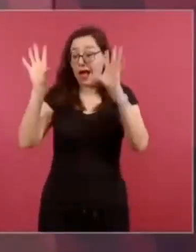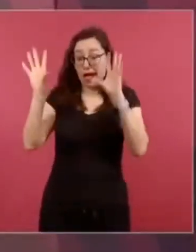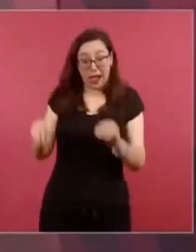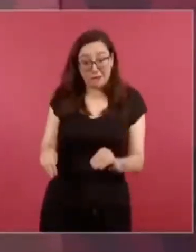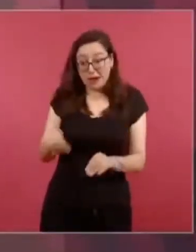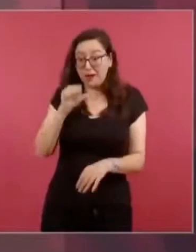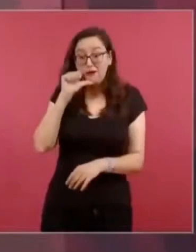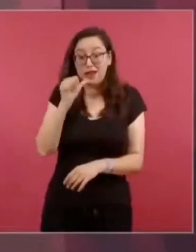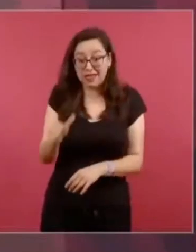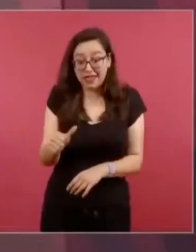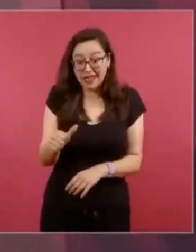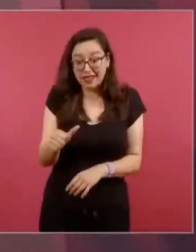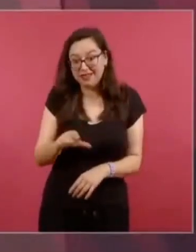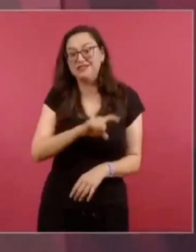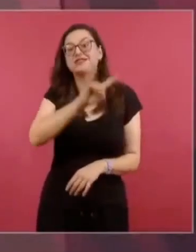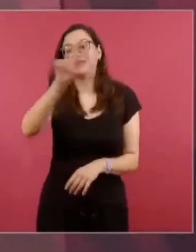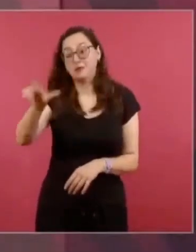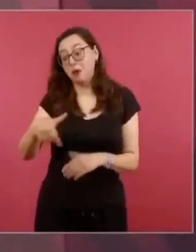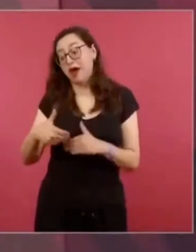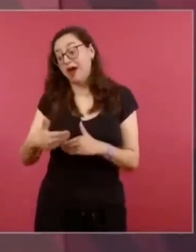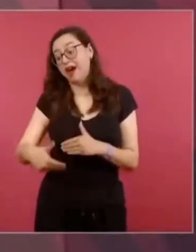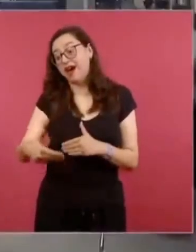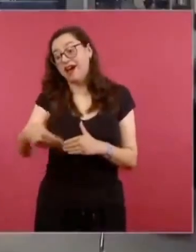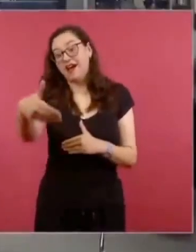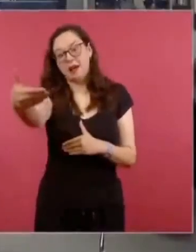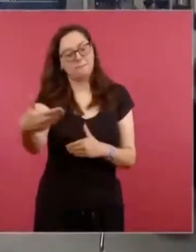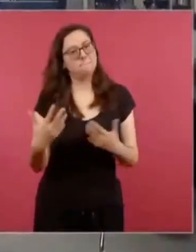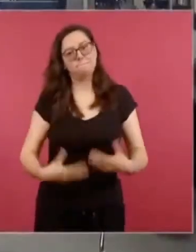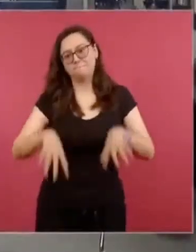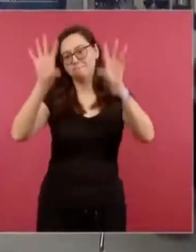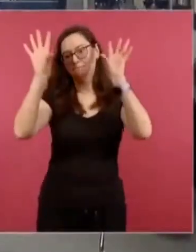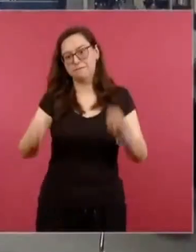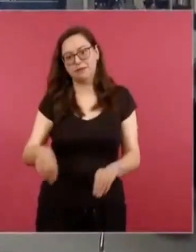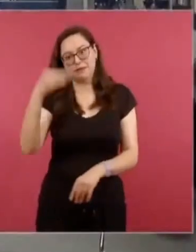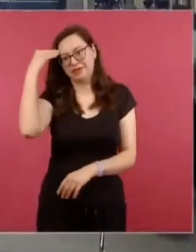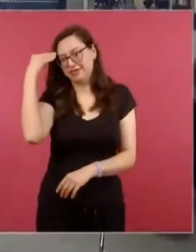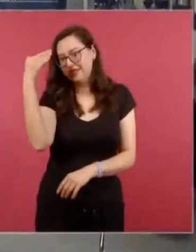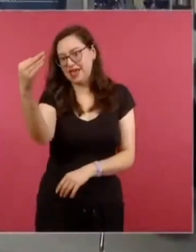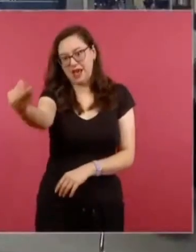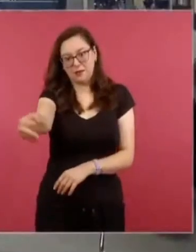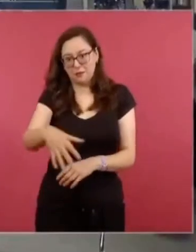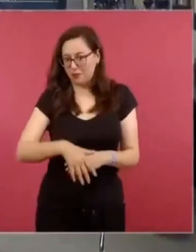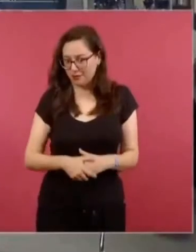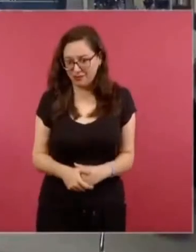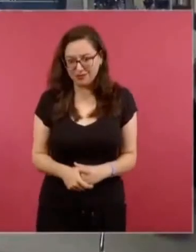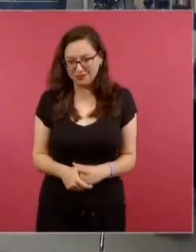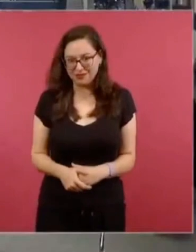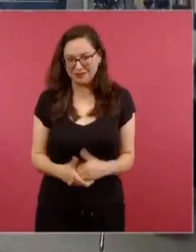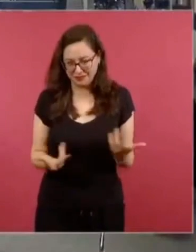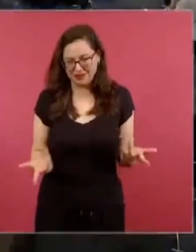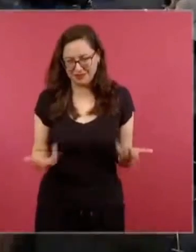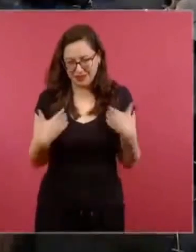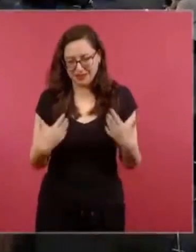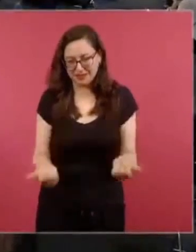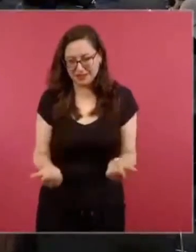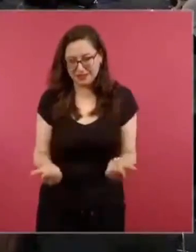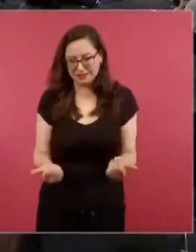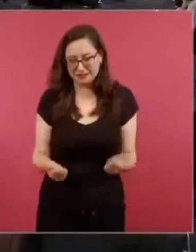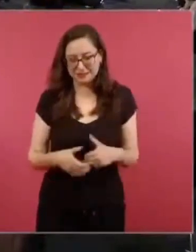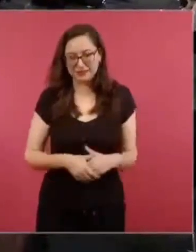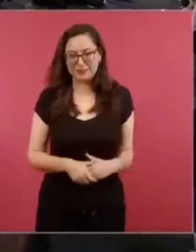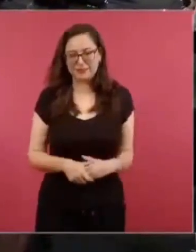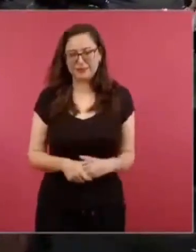generalicen los apagones. ¿Se prevé que sigan hoy algunos casos? Estamos